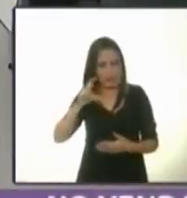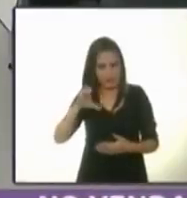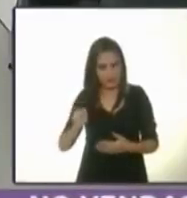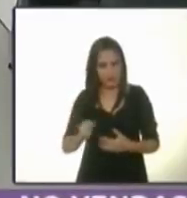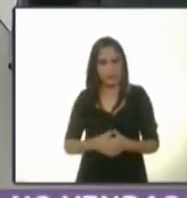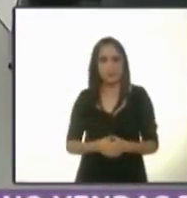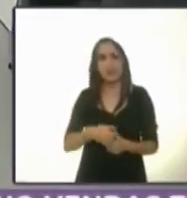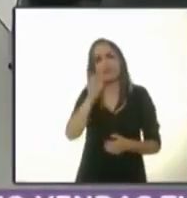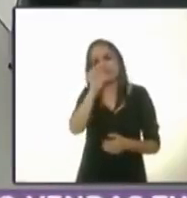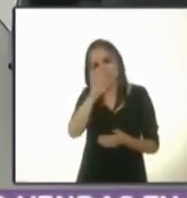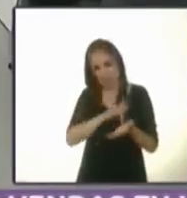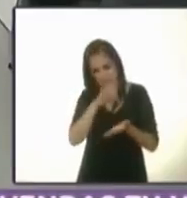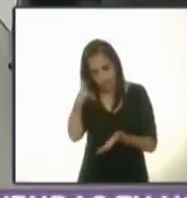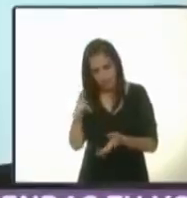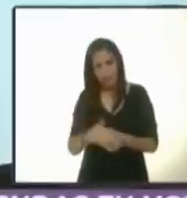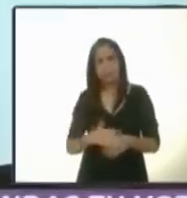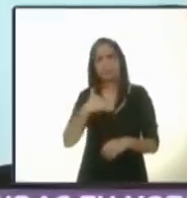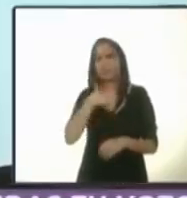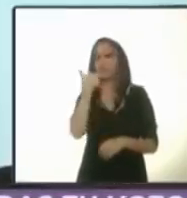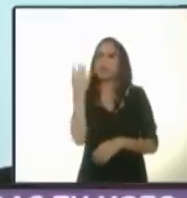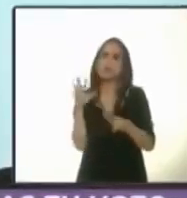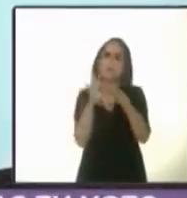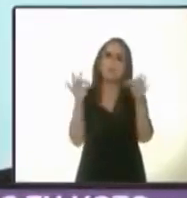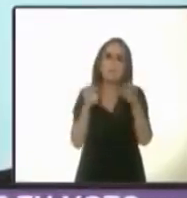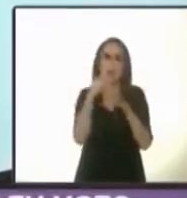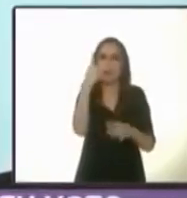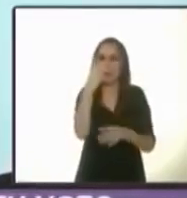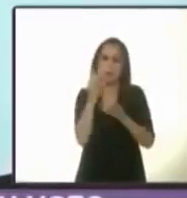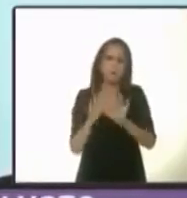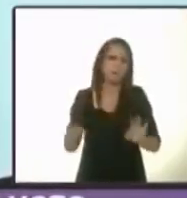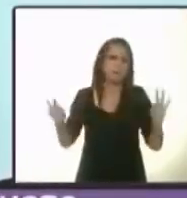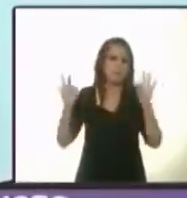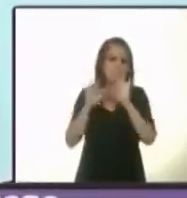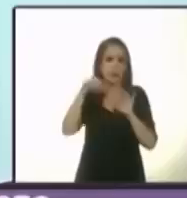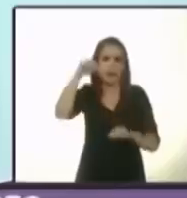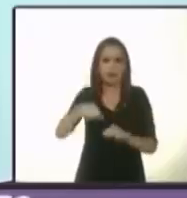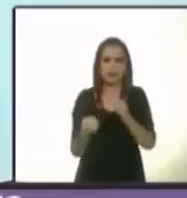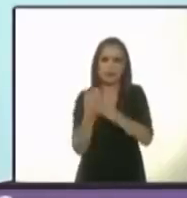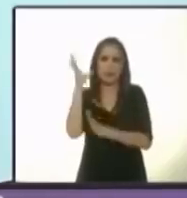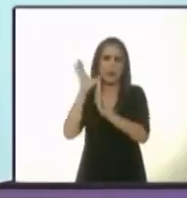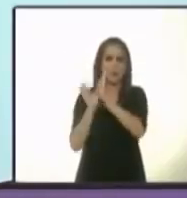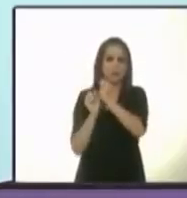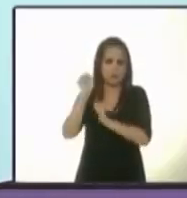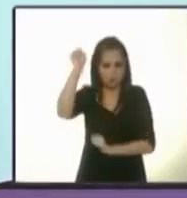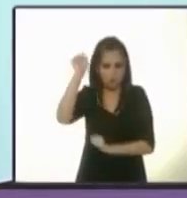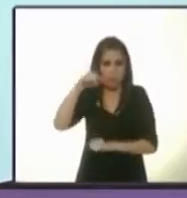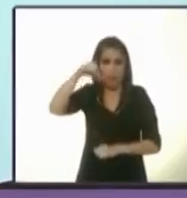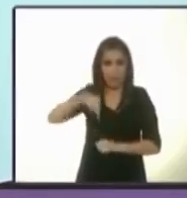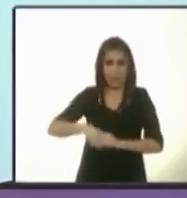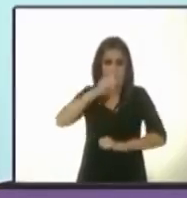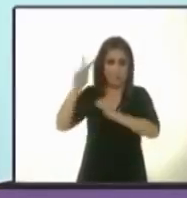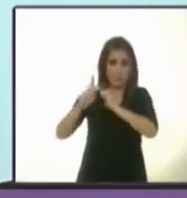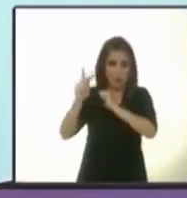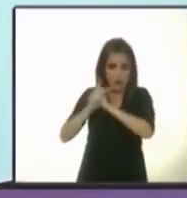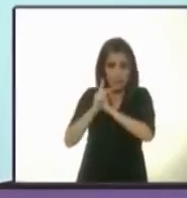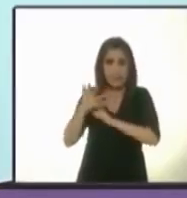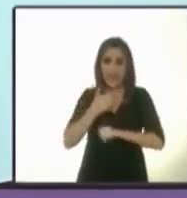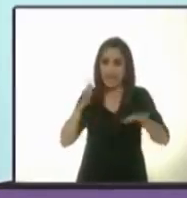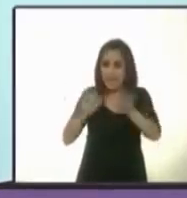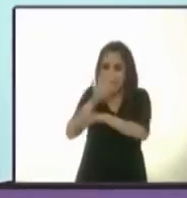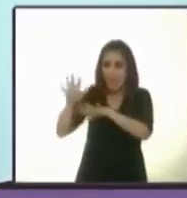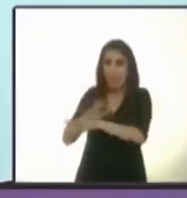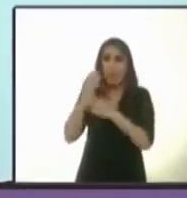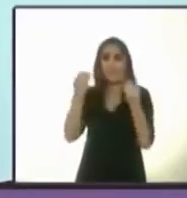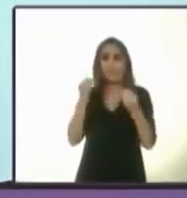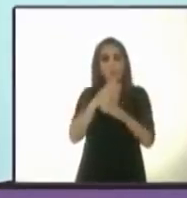Sí, muchas gracias. Yo quiero hablar de algo que es muy importante en nuestra nueva Constitución. En este país han cambiado muchas cosas,